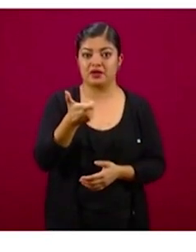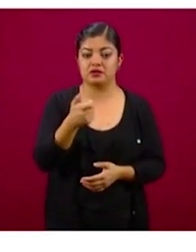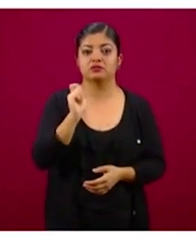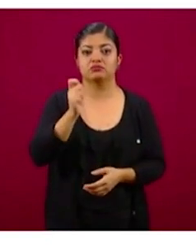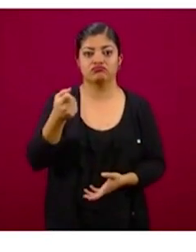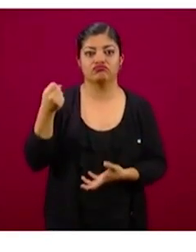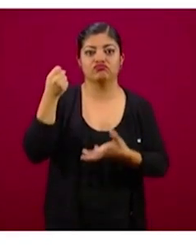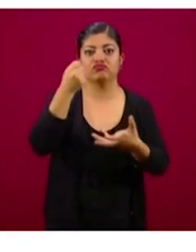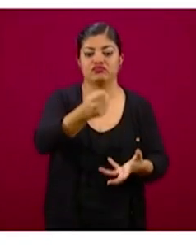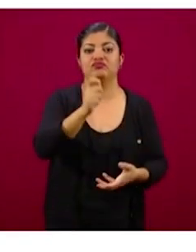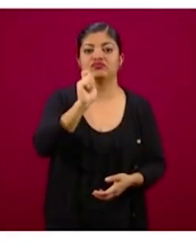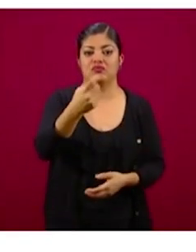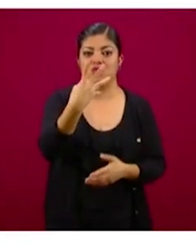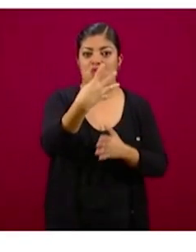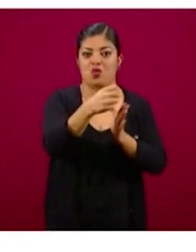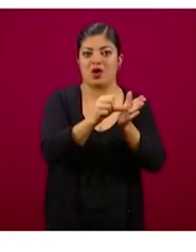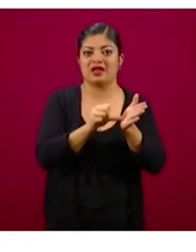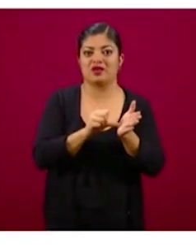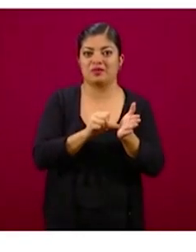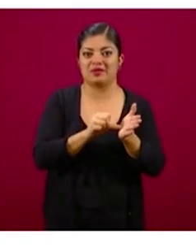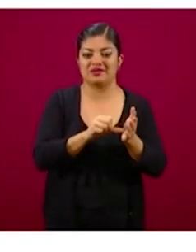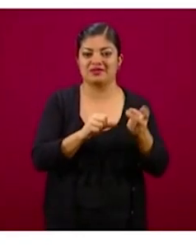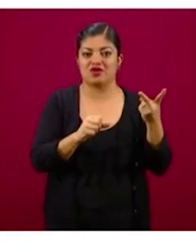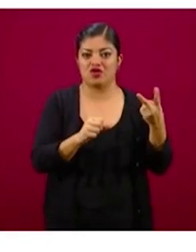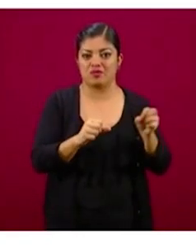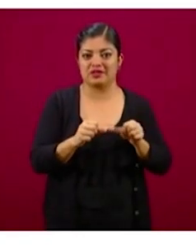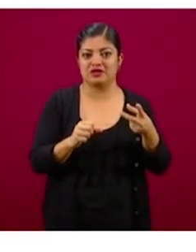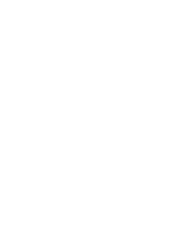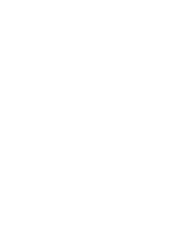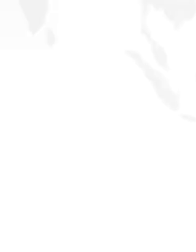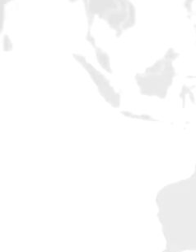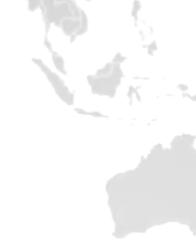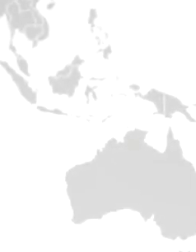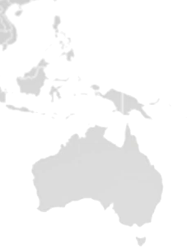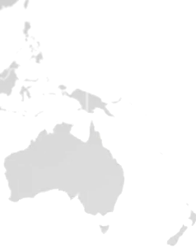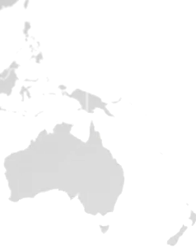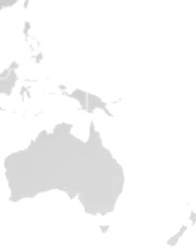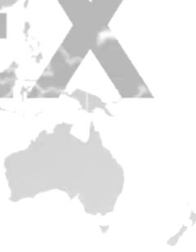ese cuatrimestre para la pensión de adultos mayores.